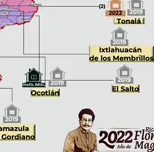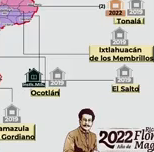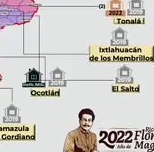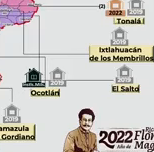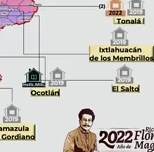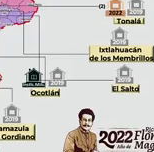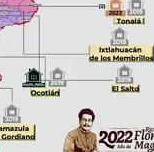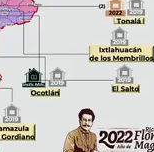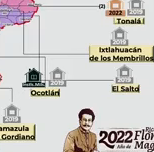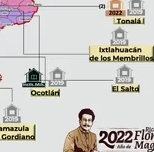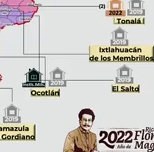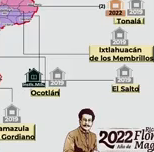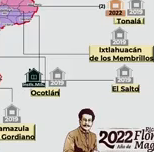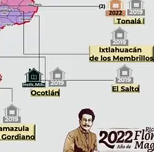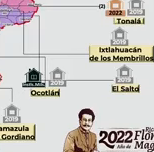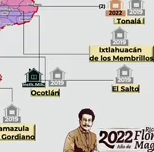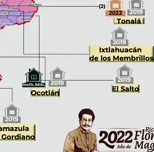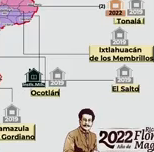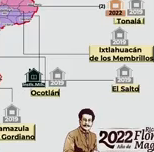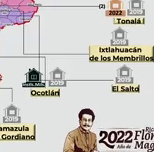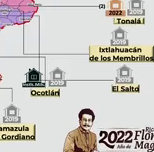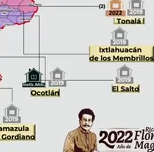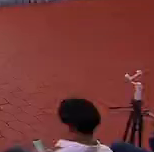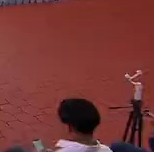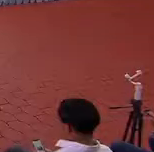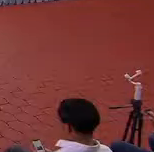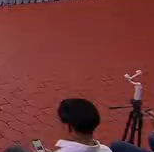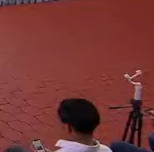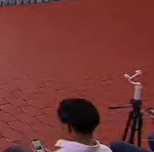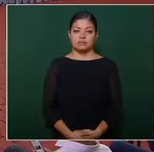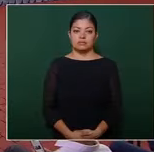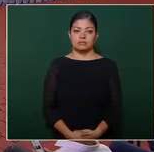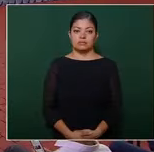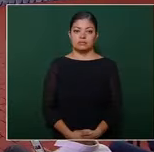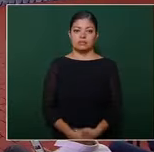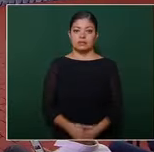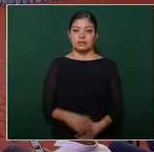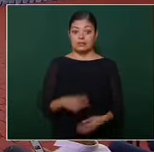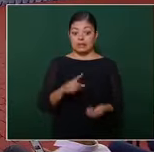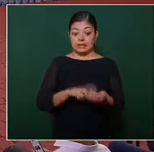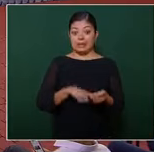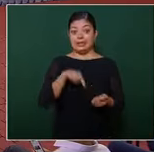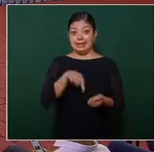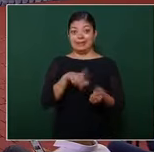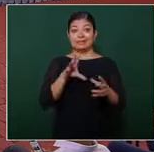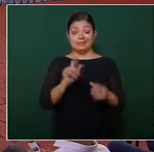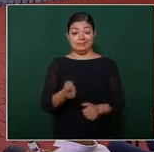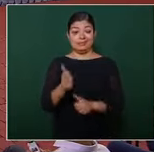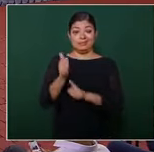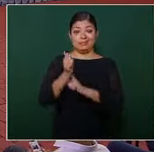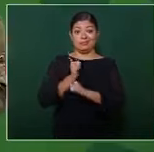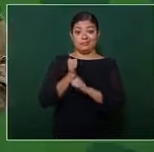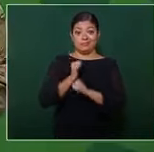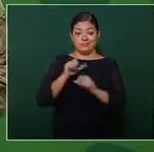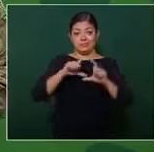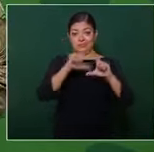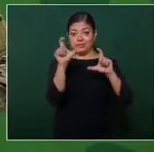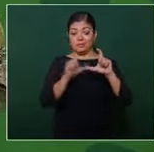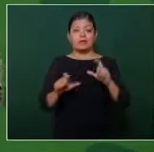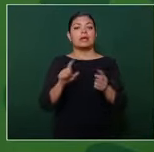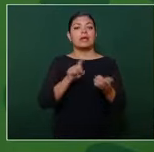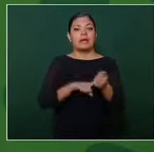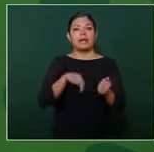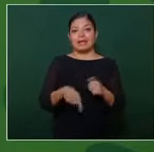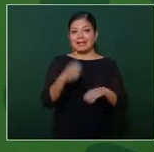en el Estado se encuentran 44 instalaciones de la Guardia Nacional. Y en lo que se refiere a aseguramientos,